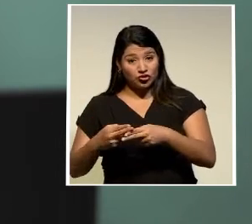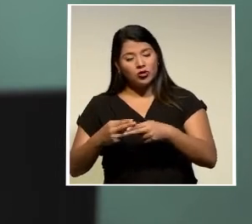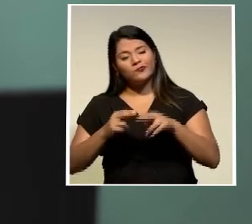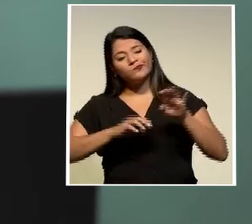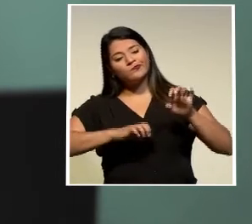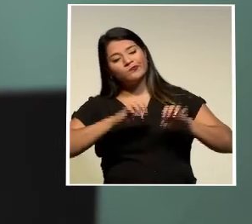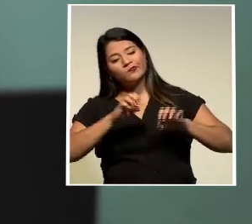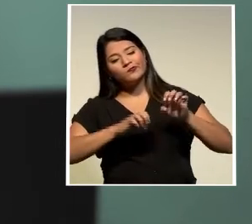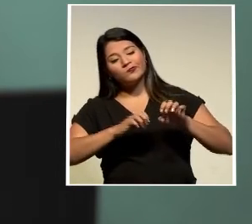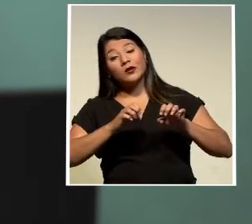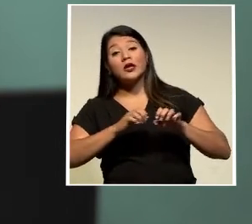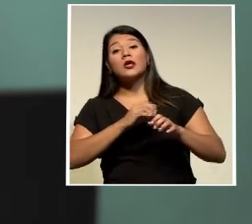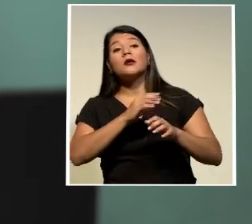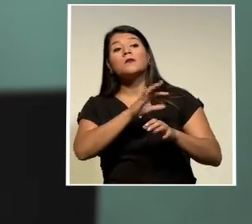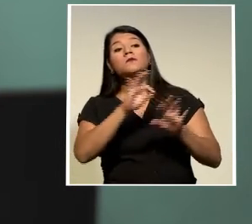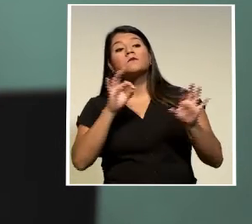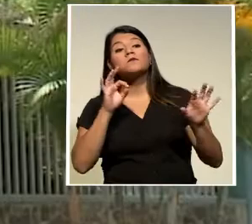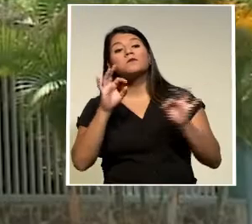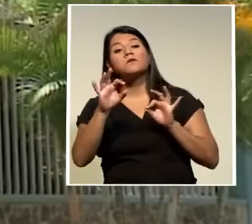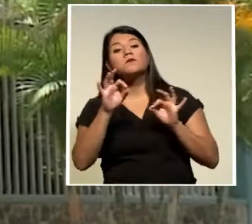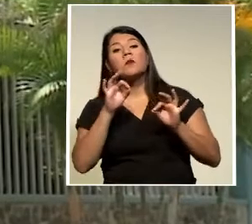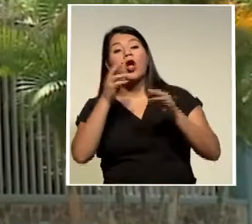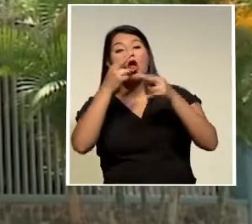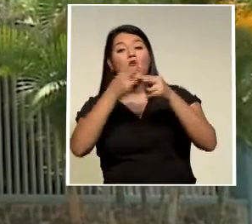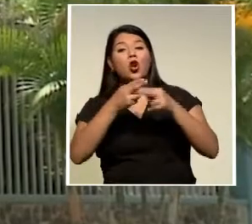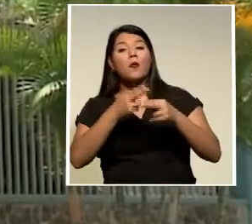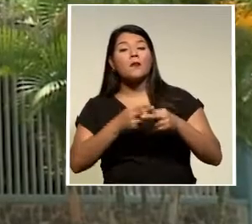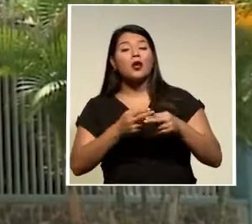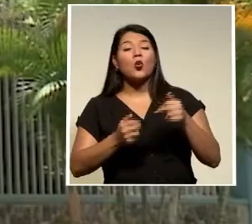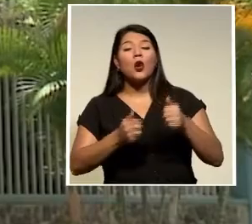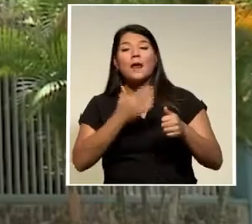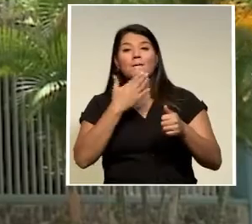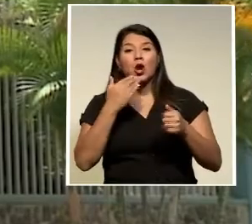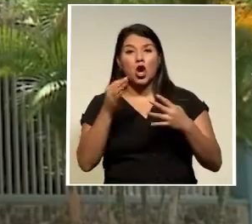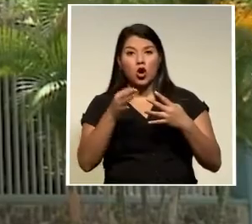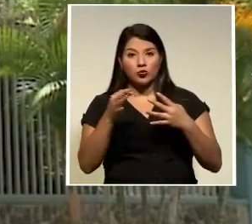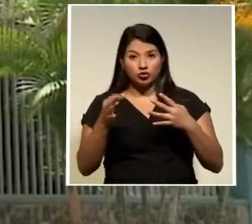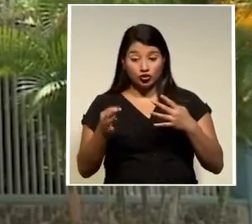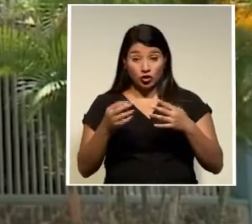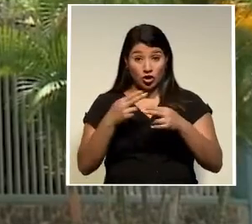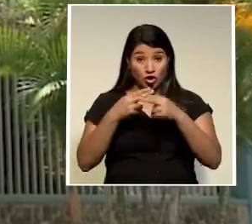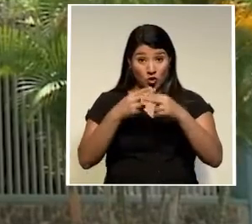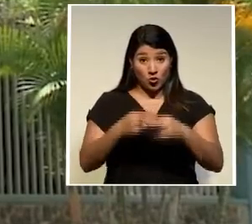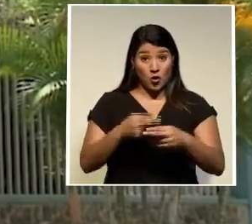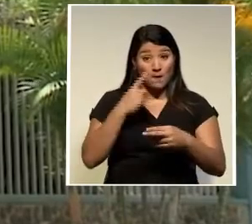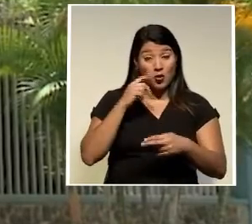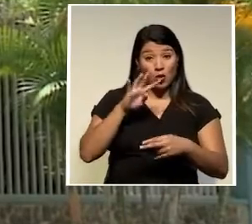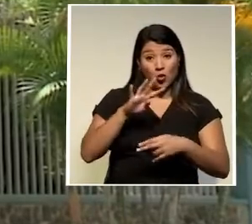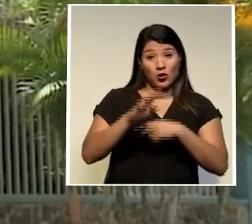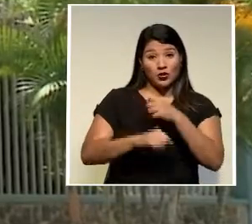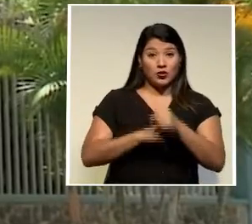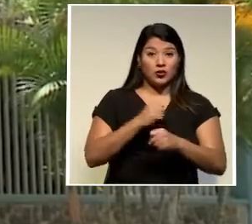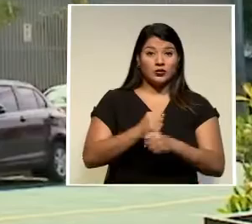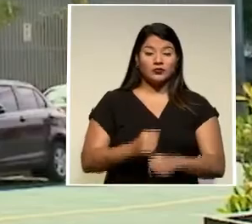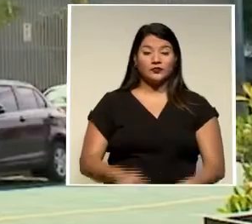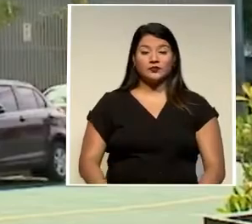las personas más idóneas para el puesto de fiscal general el nombramiento el es por cuatro años